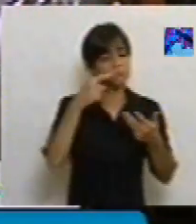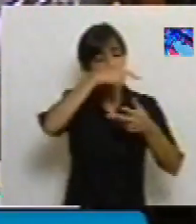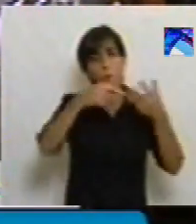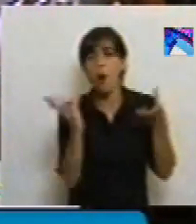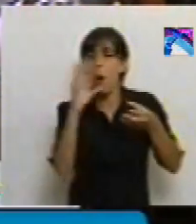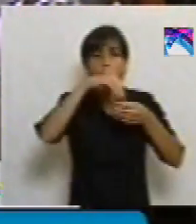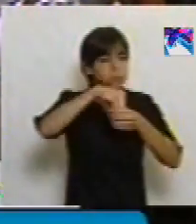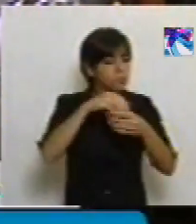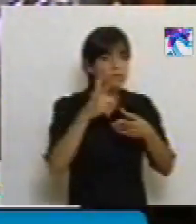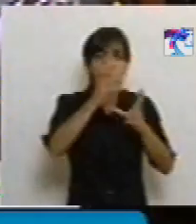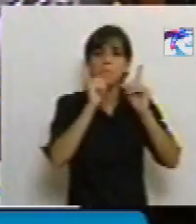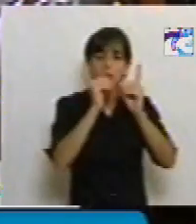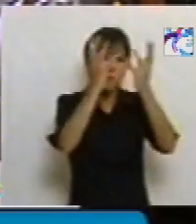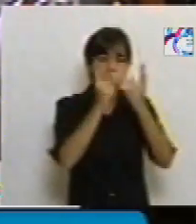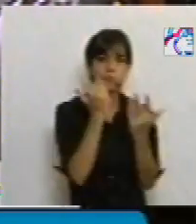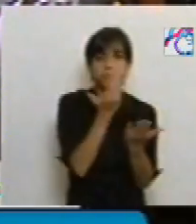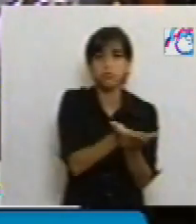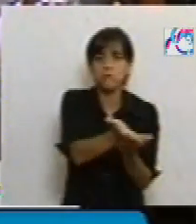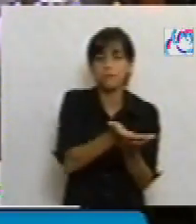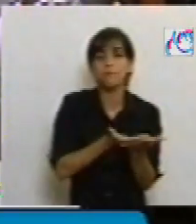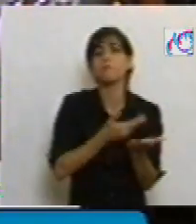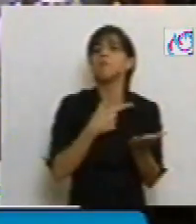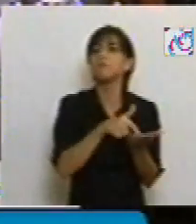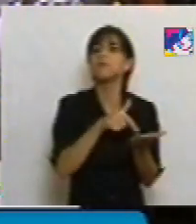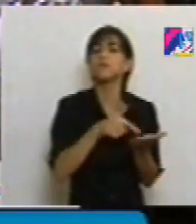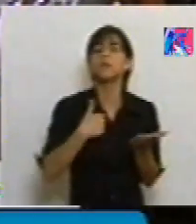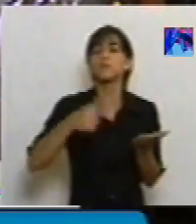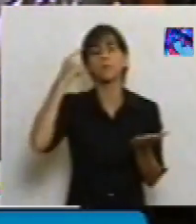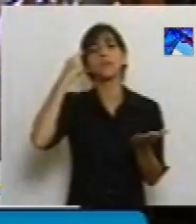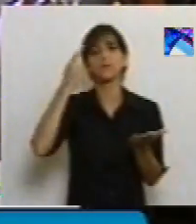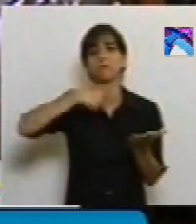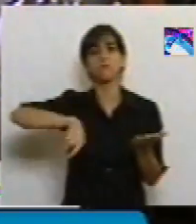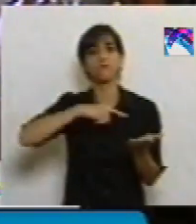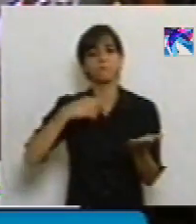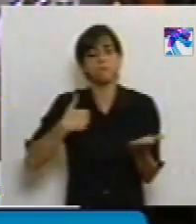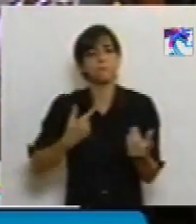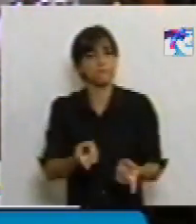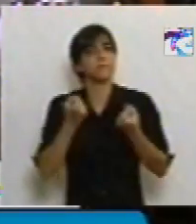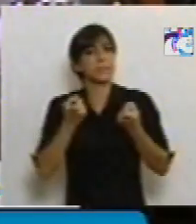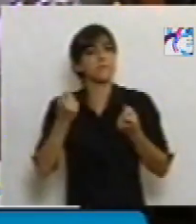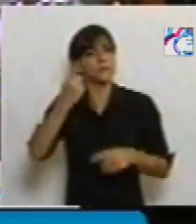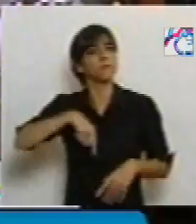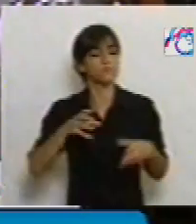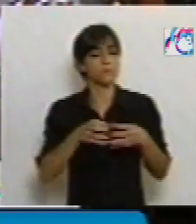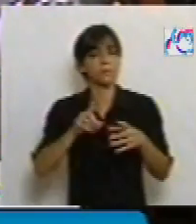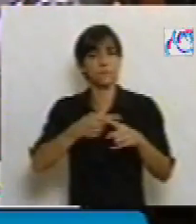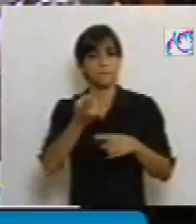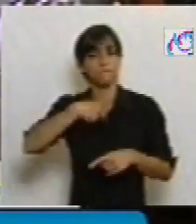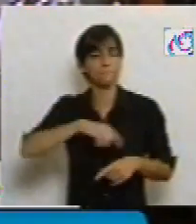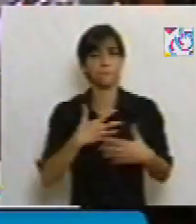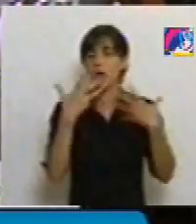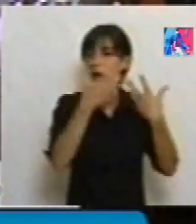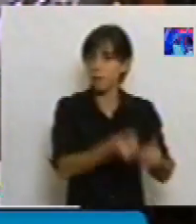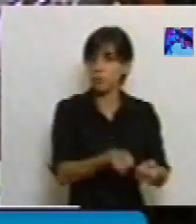consolidar esta necesidad y por eso la vamos a apoyar con todo el entusiasmo